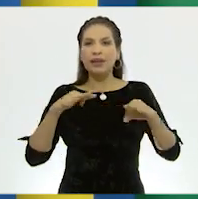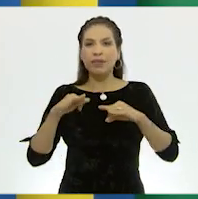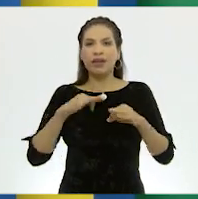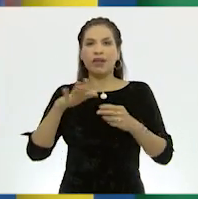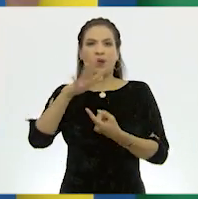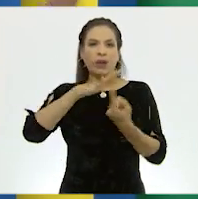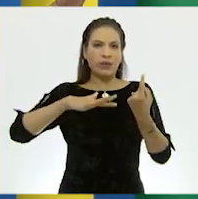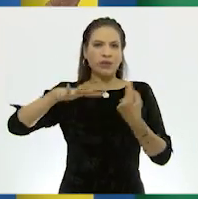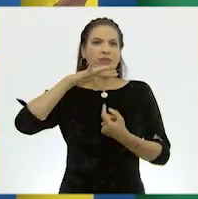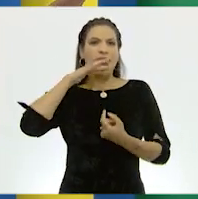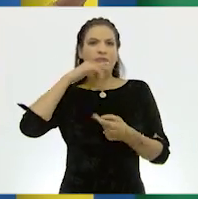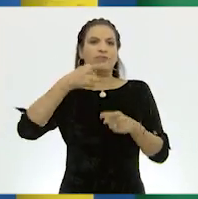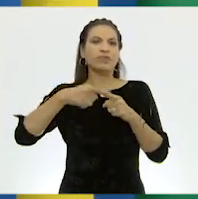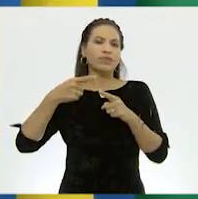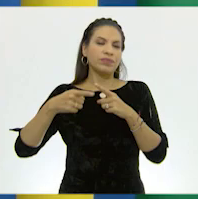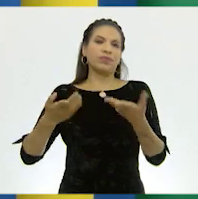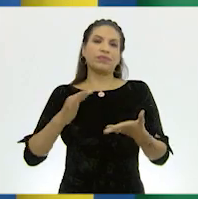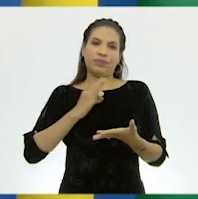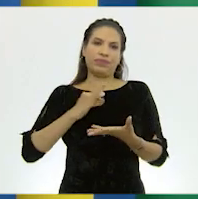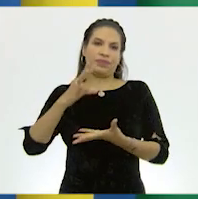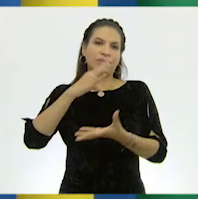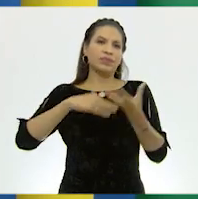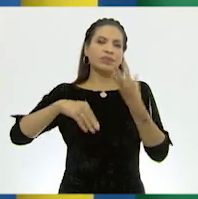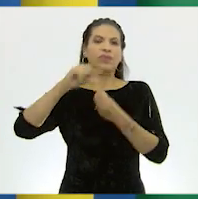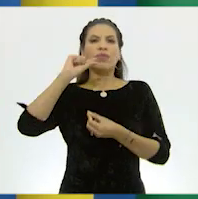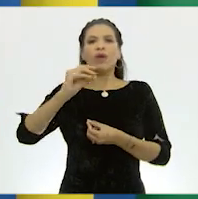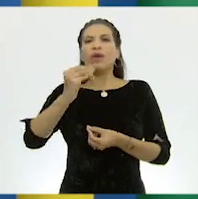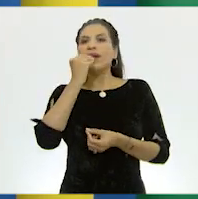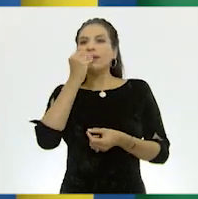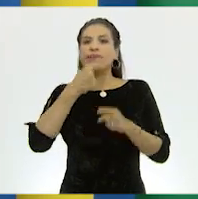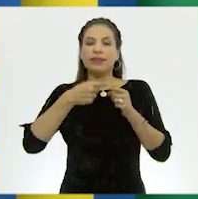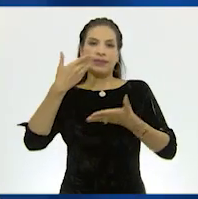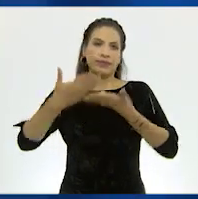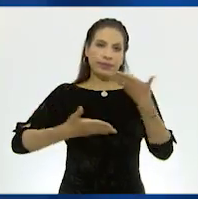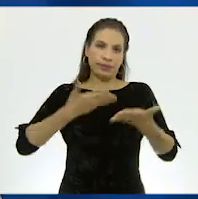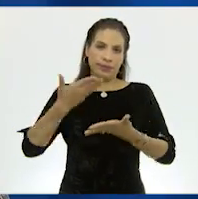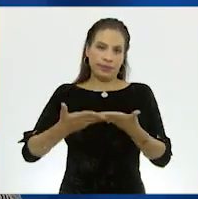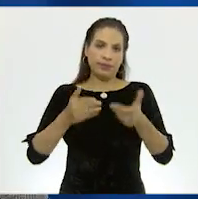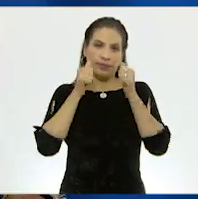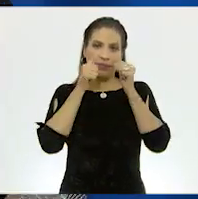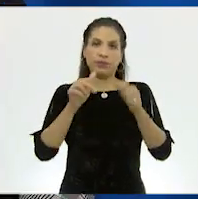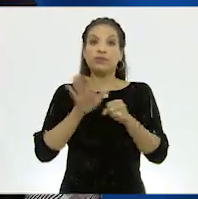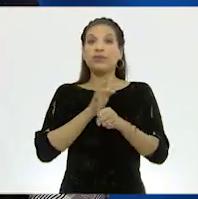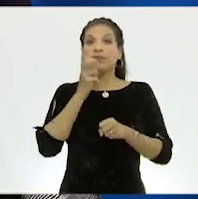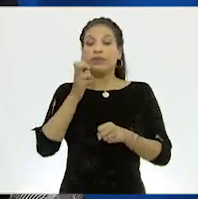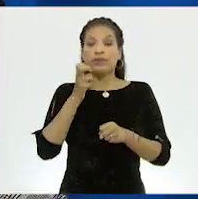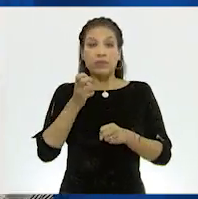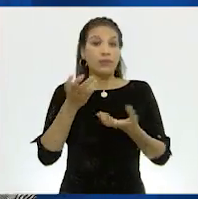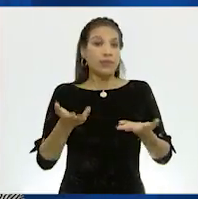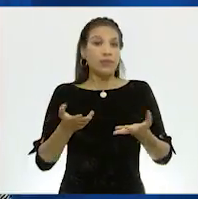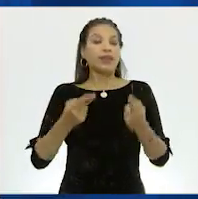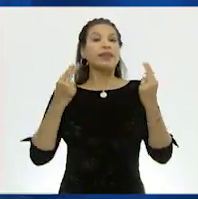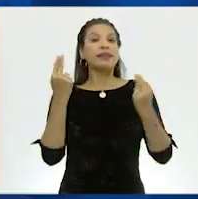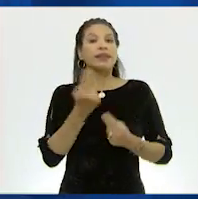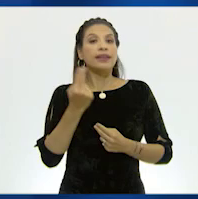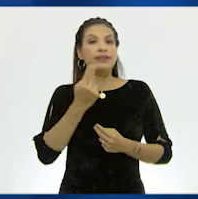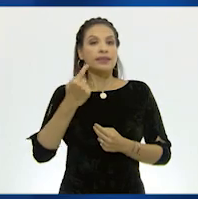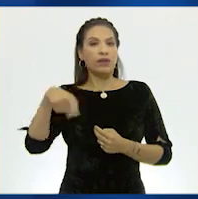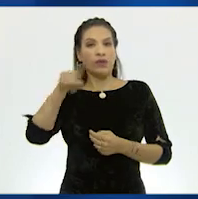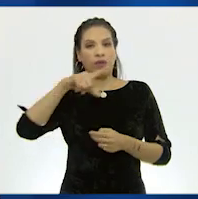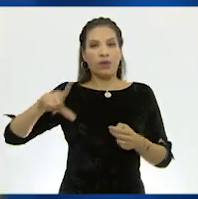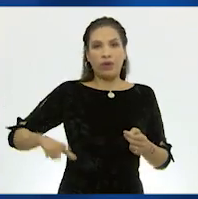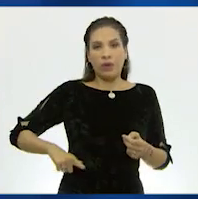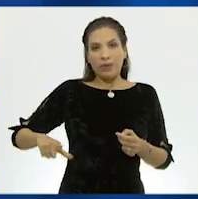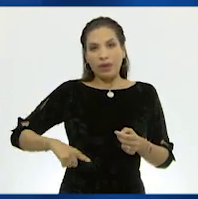contaminación, poca disponibilidad de alimentos o de servicios. Efectivamente. Por eso es necesario que los